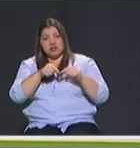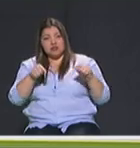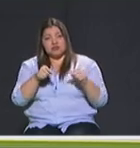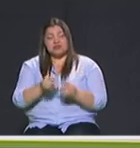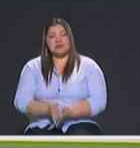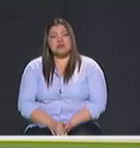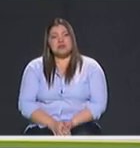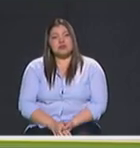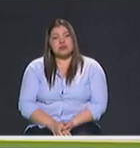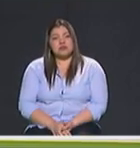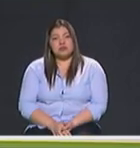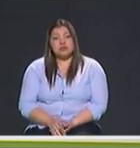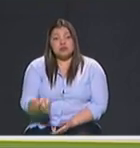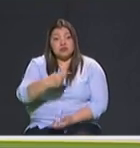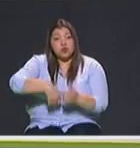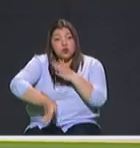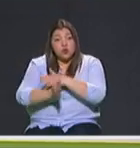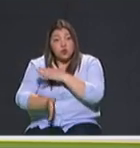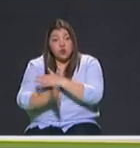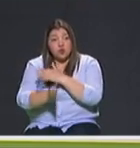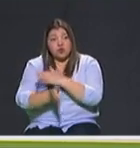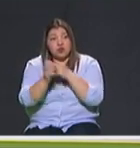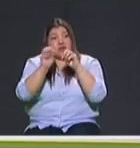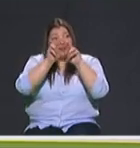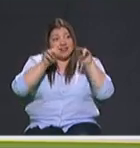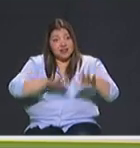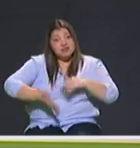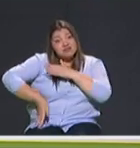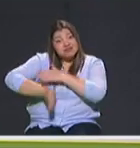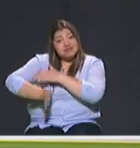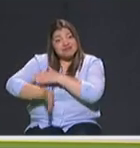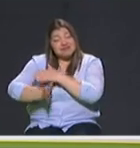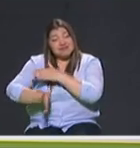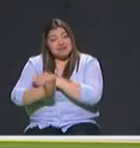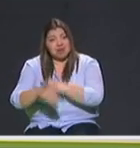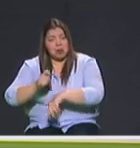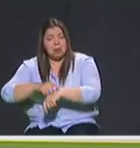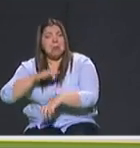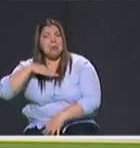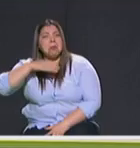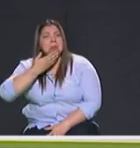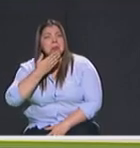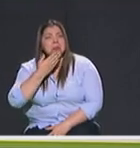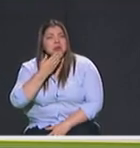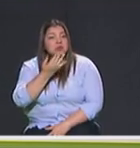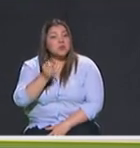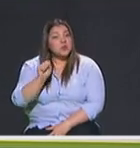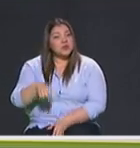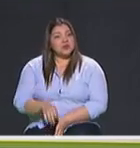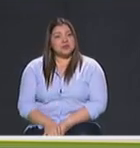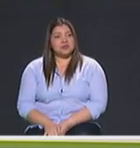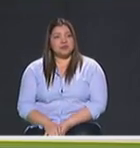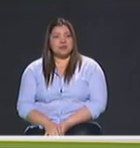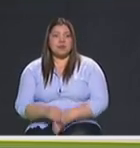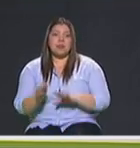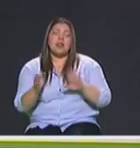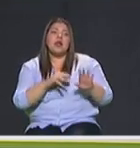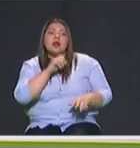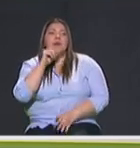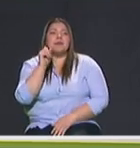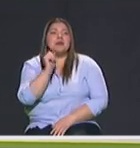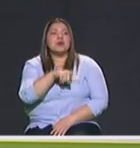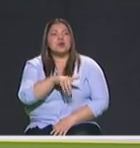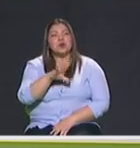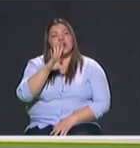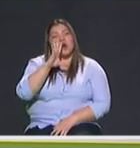Así que, como usted lo dice, sigan participando. falta mucha tela por cortar, así que hay tiempo de que siga participando. La pregunta ahora para el candidato Santiago Gómez.